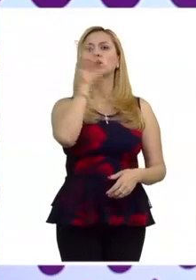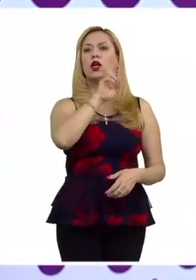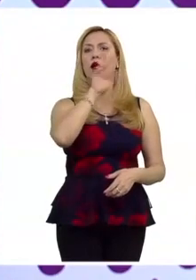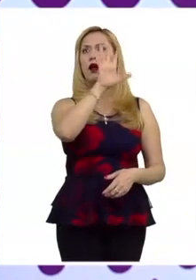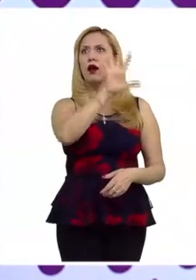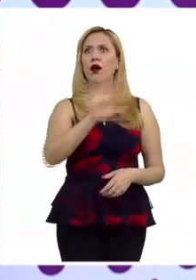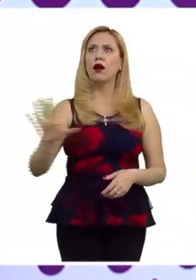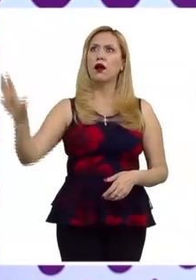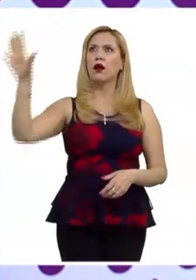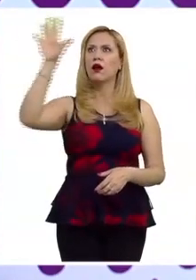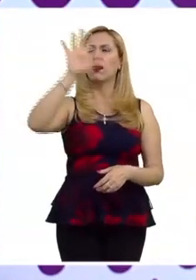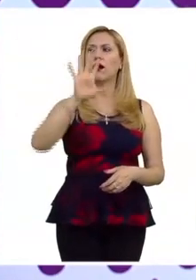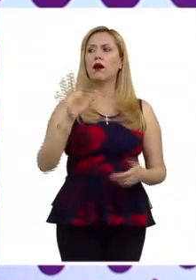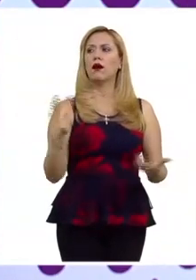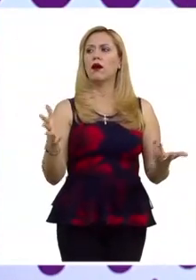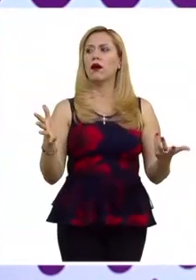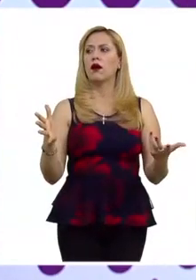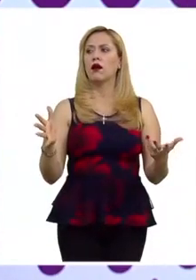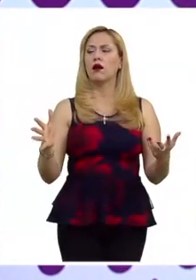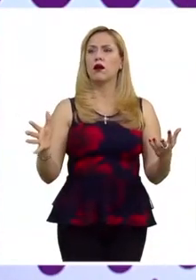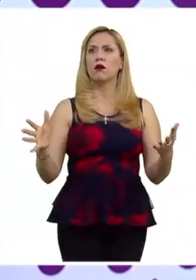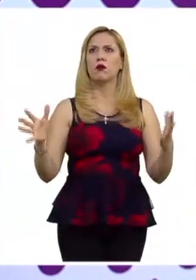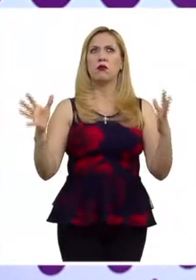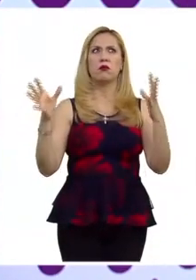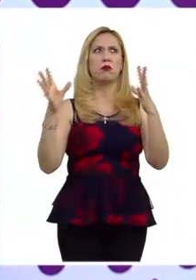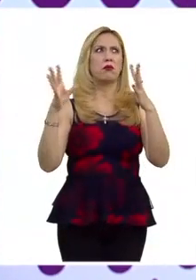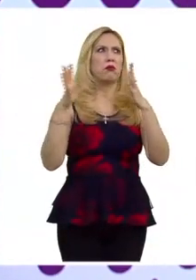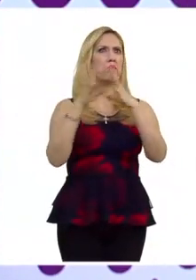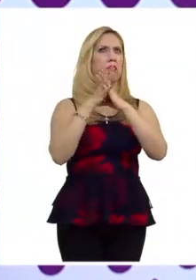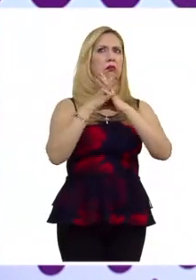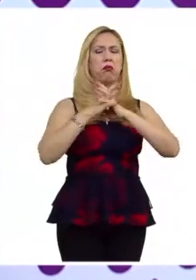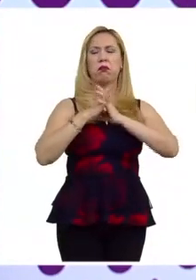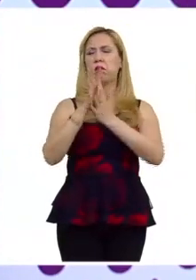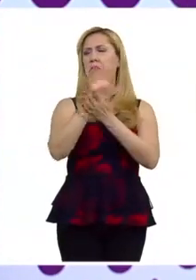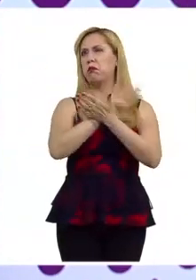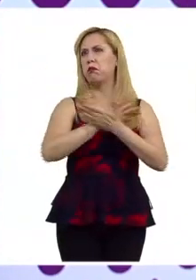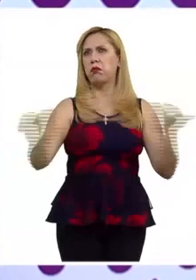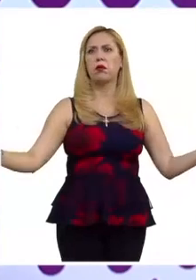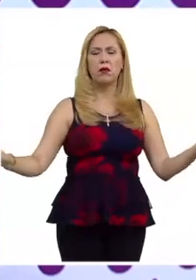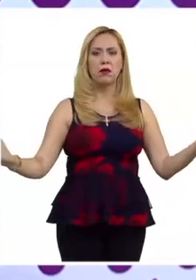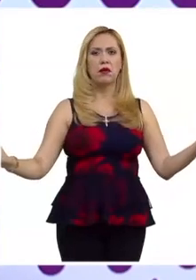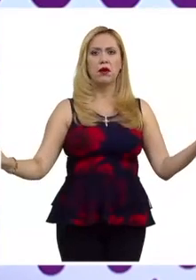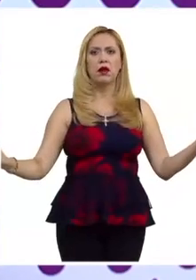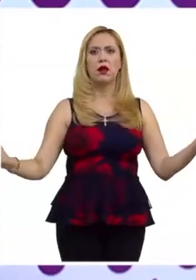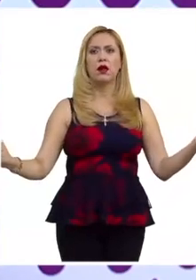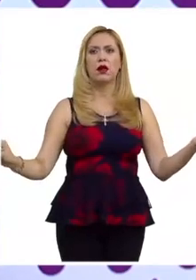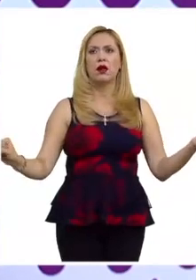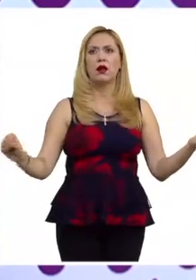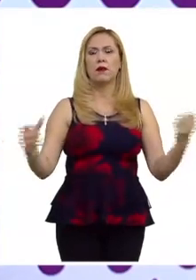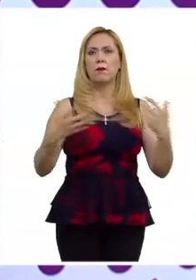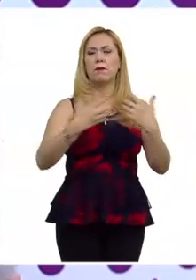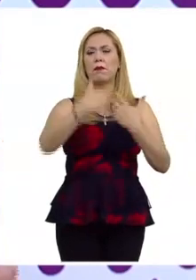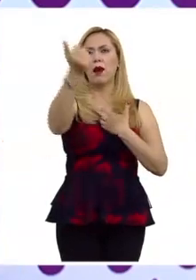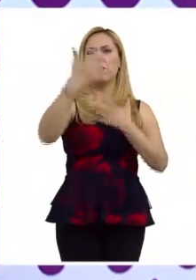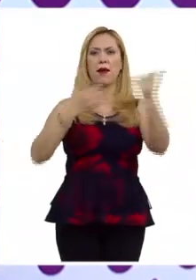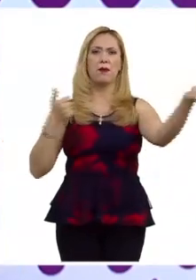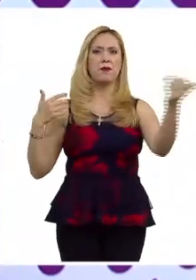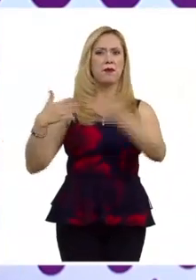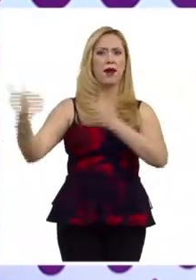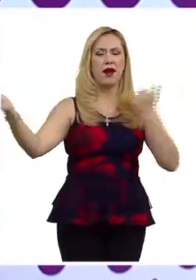destruida, y a legitimar la creación de un gran Estado